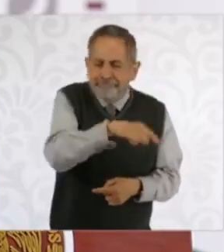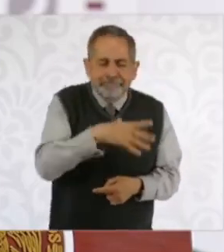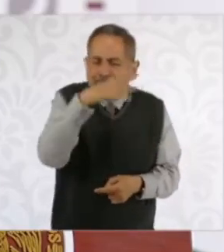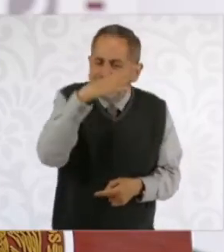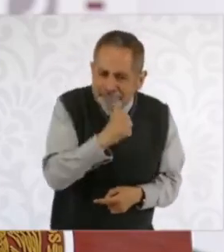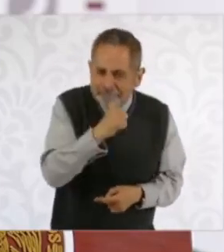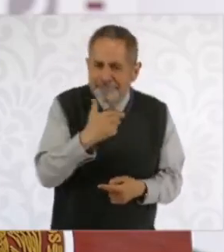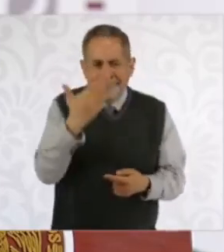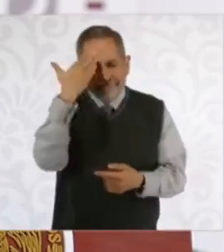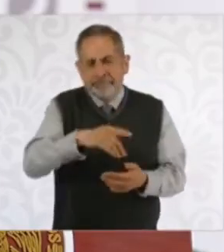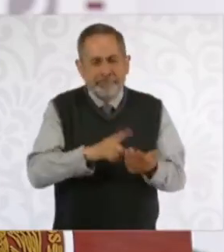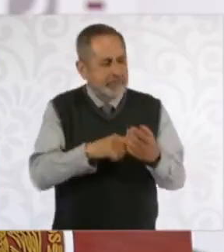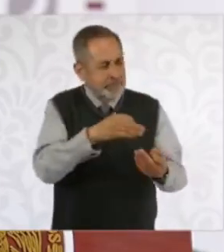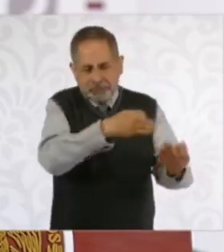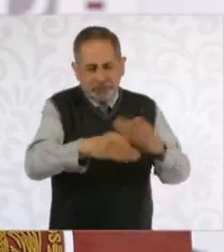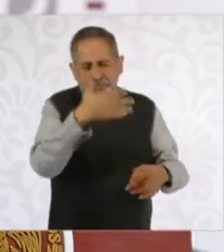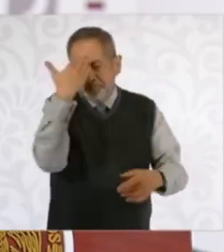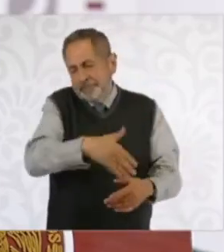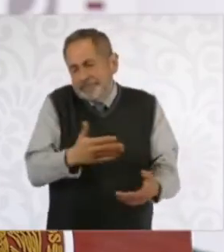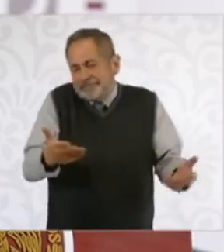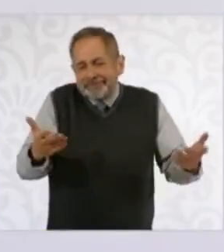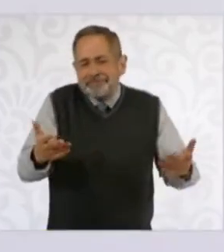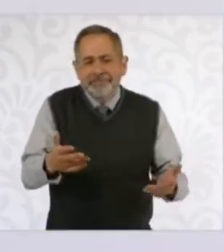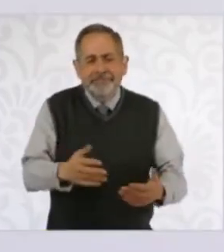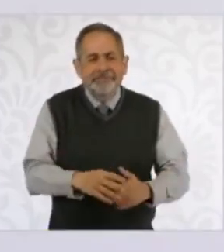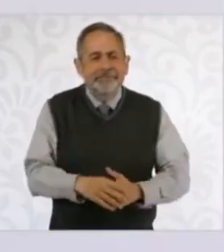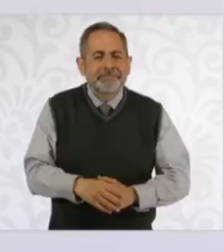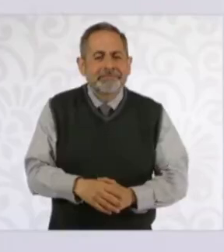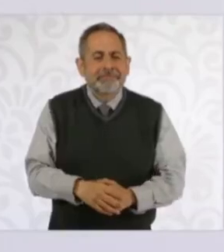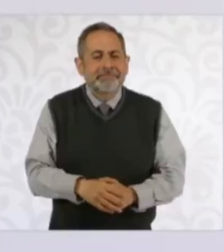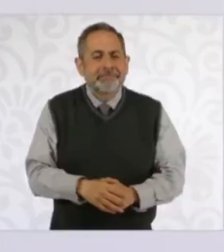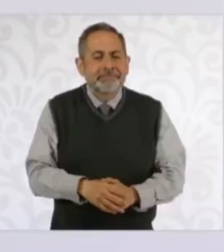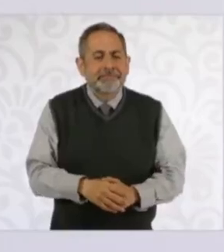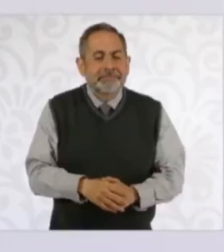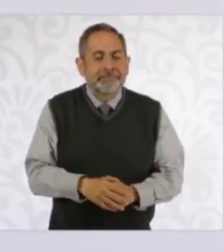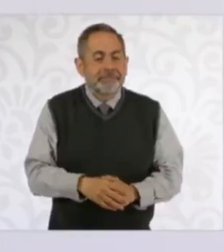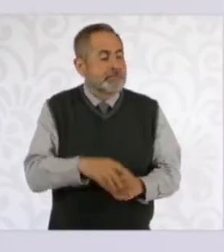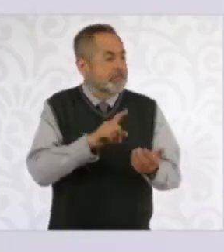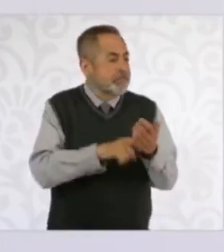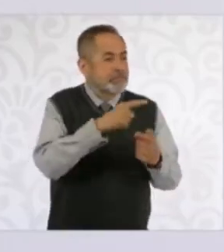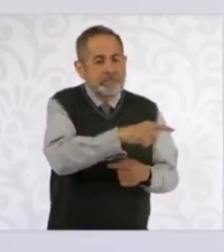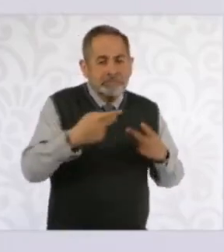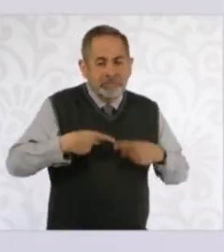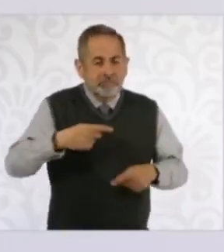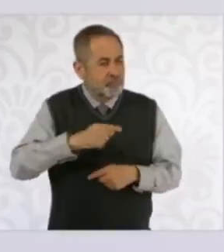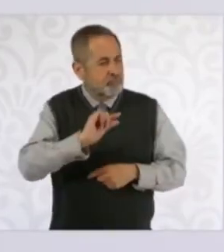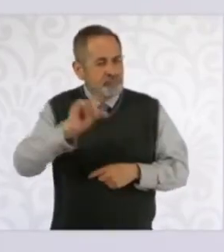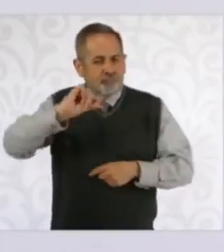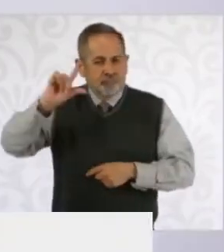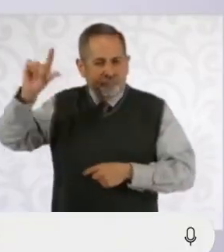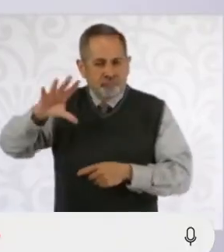Todos los profesionistas del derecho